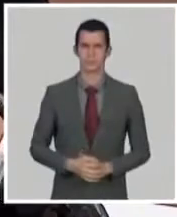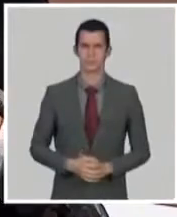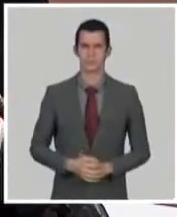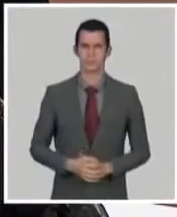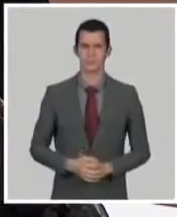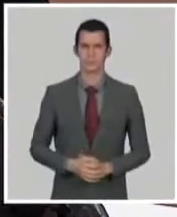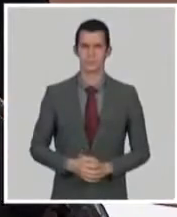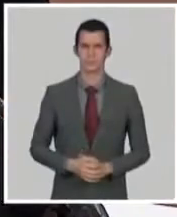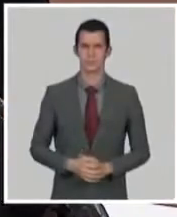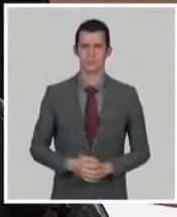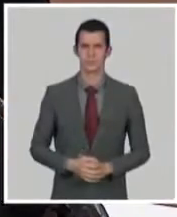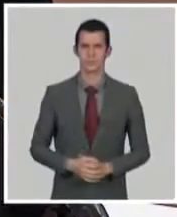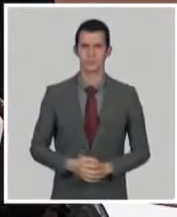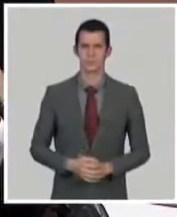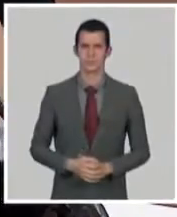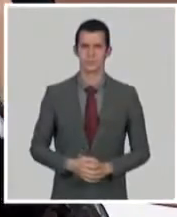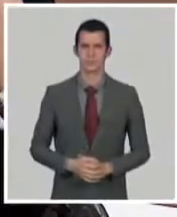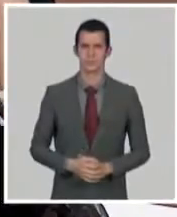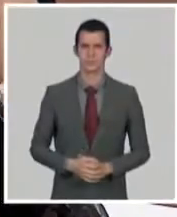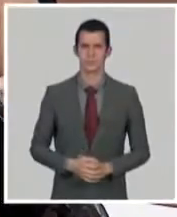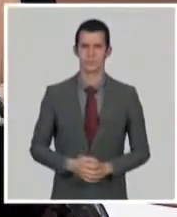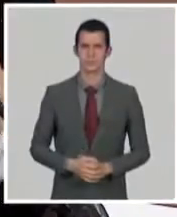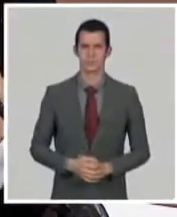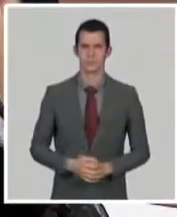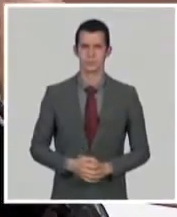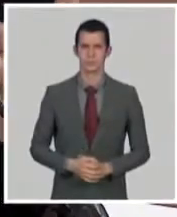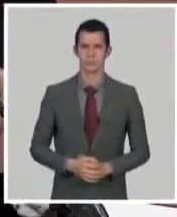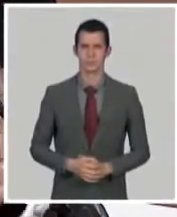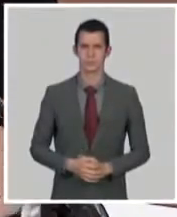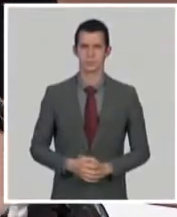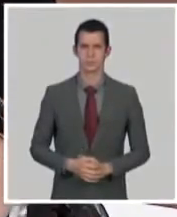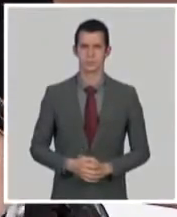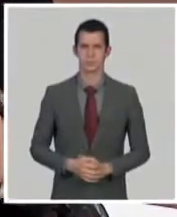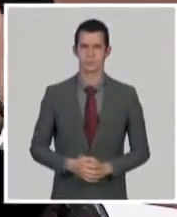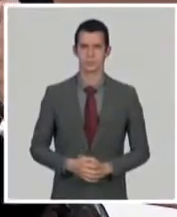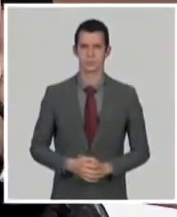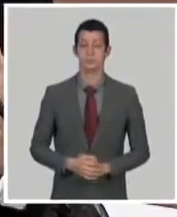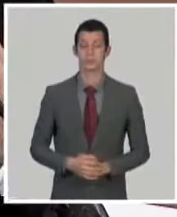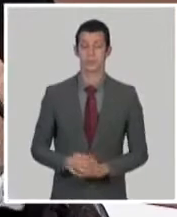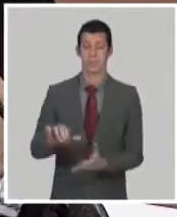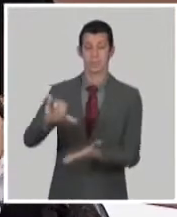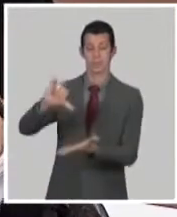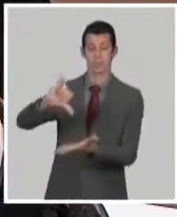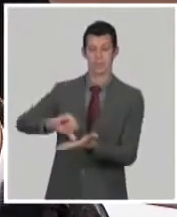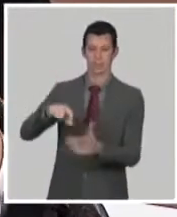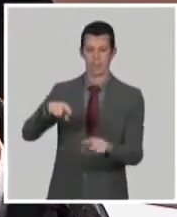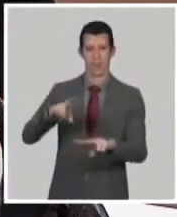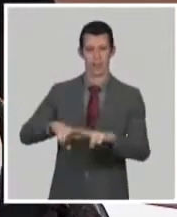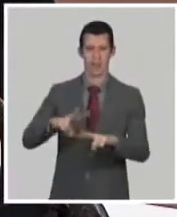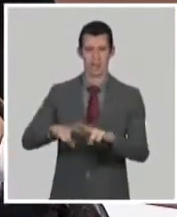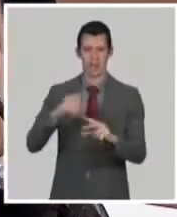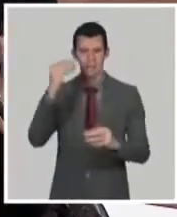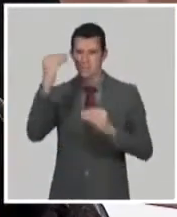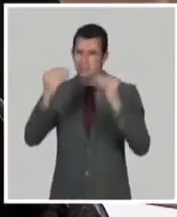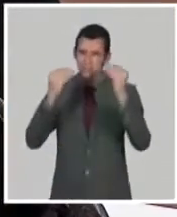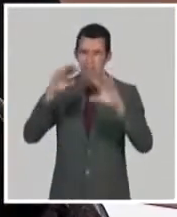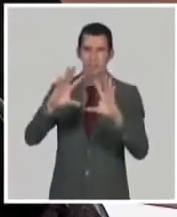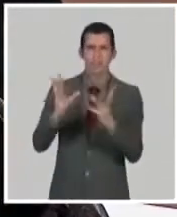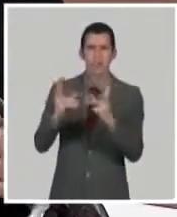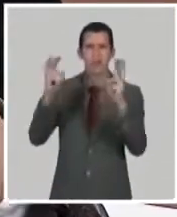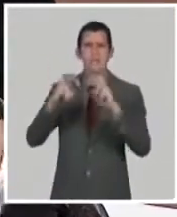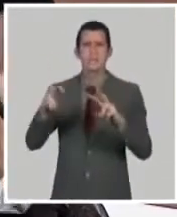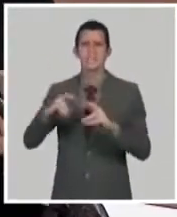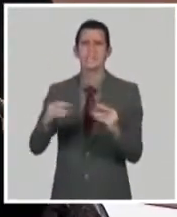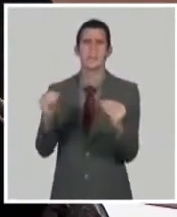que realmente son un colectivo que nos ha apoyado tradicionalmente y en este tiempo de pandemia a todas las